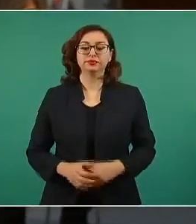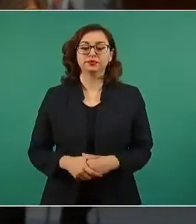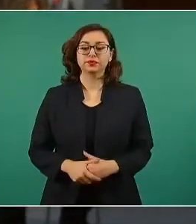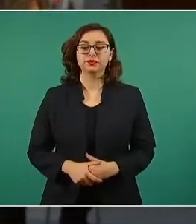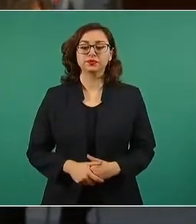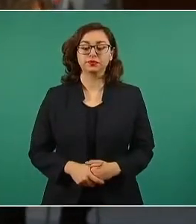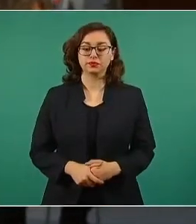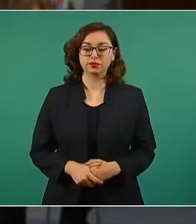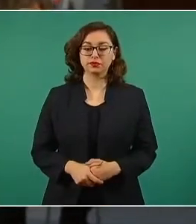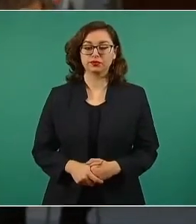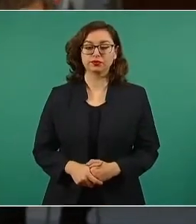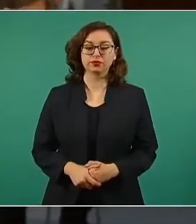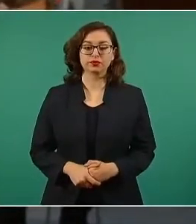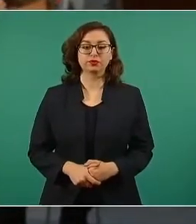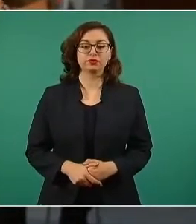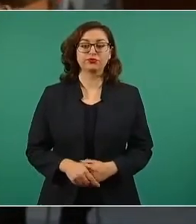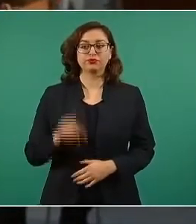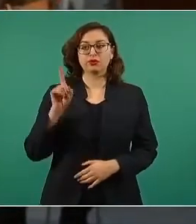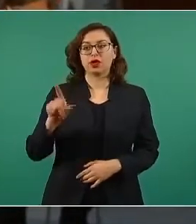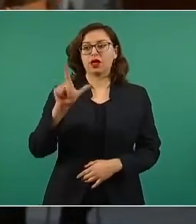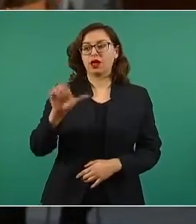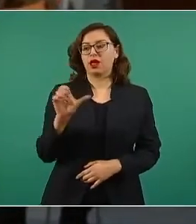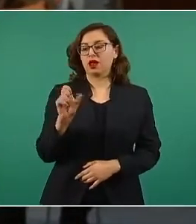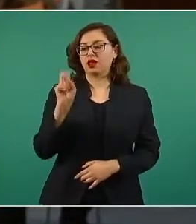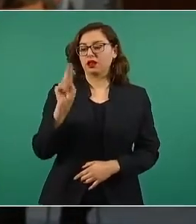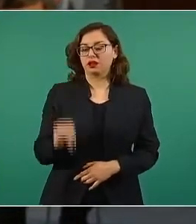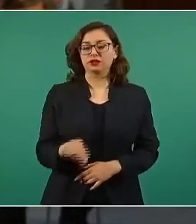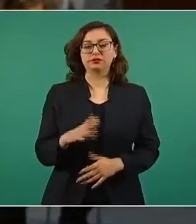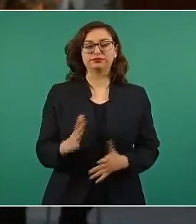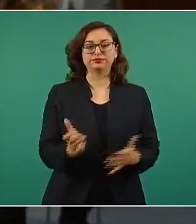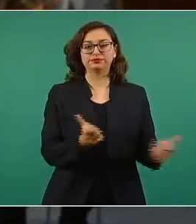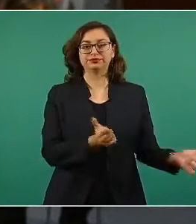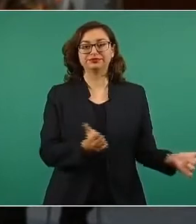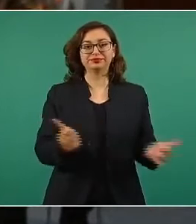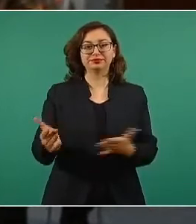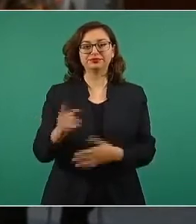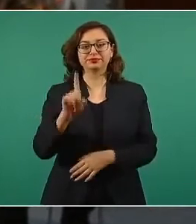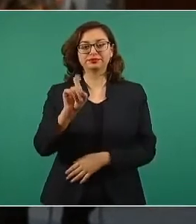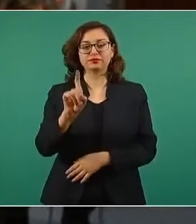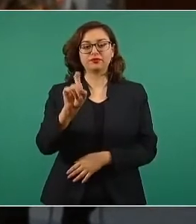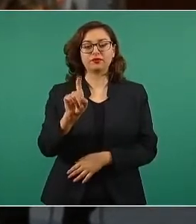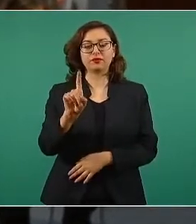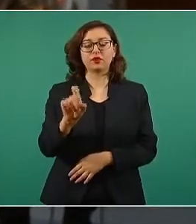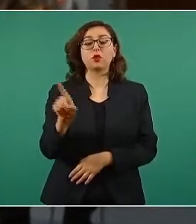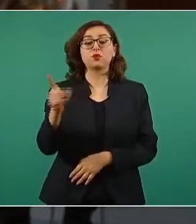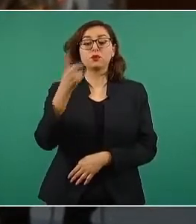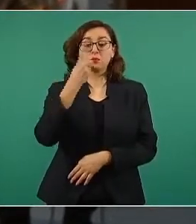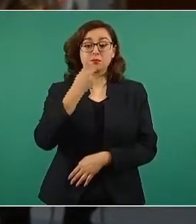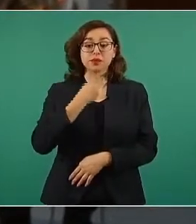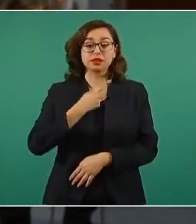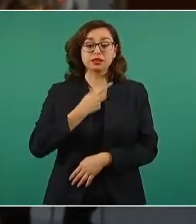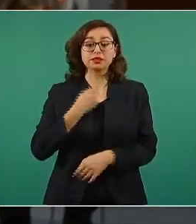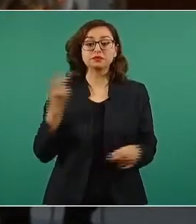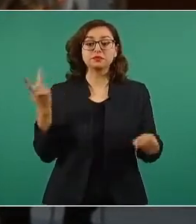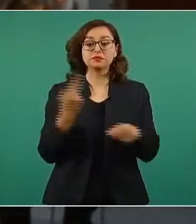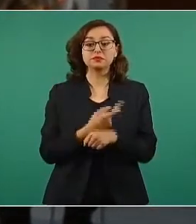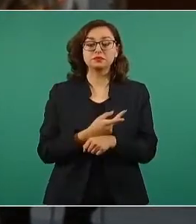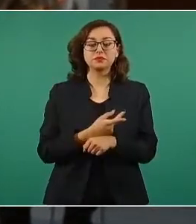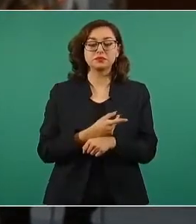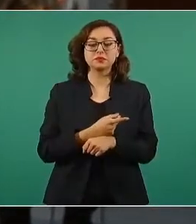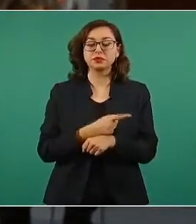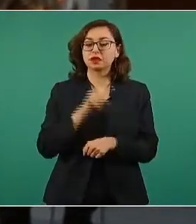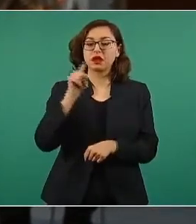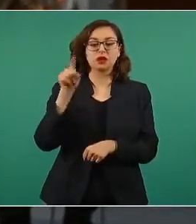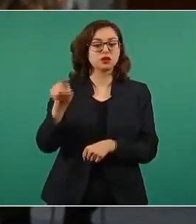León. León, por lo que me dice el ingeniero, no necesita y